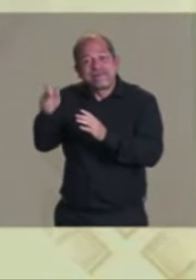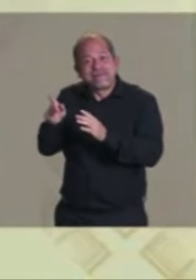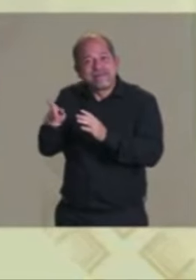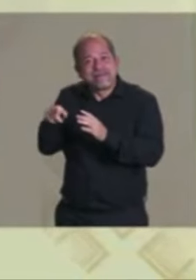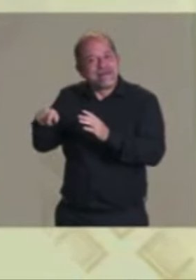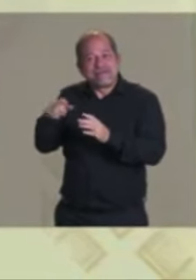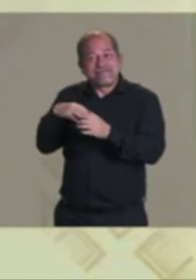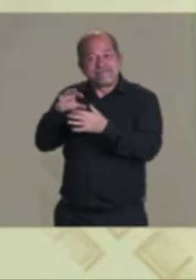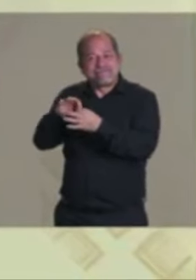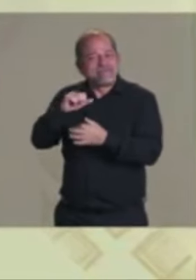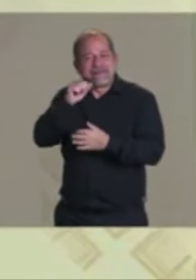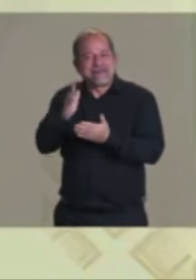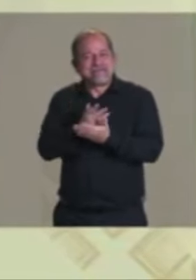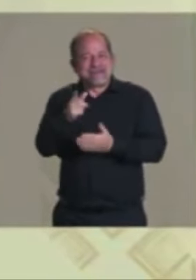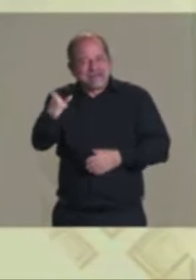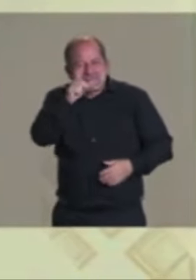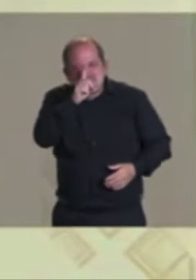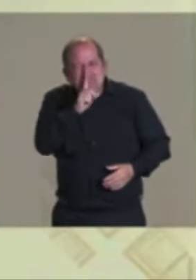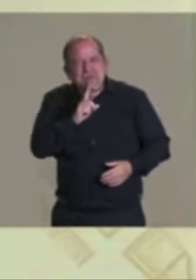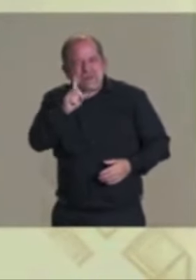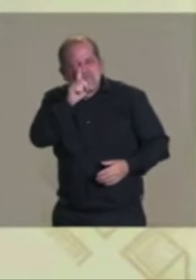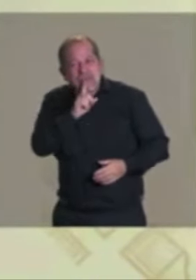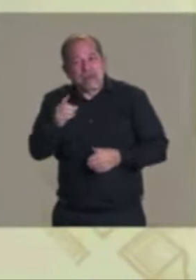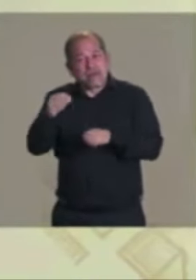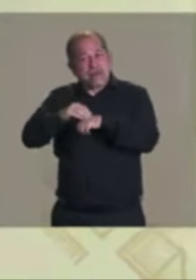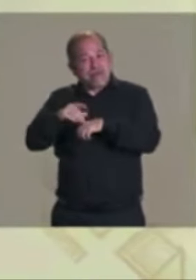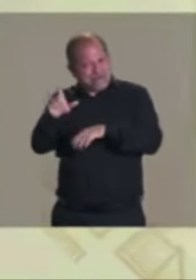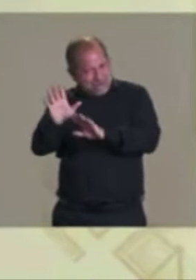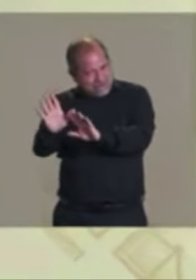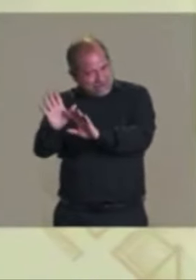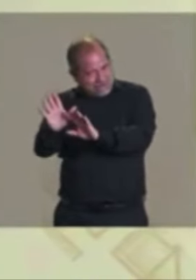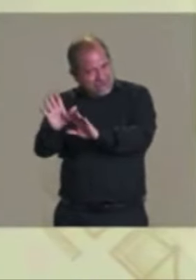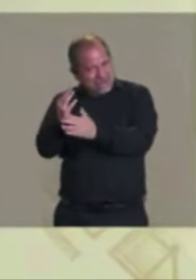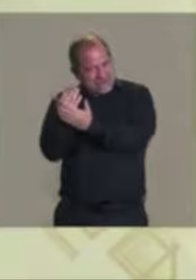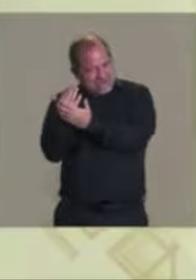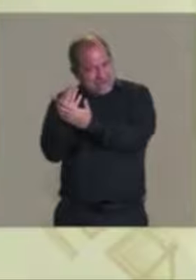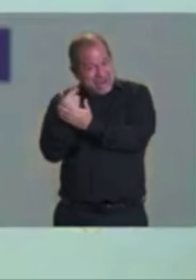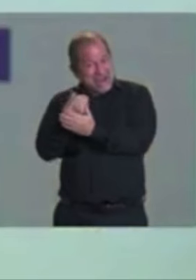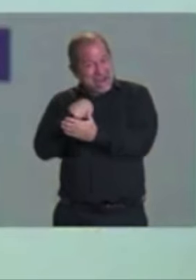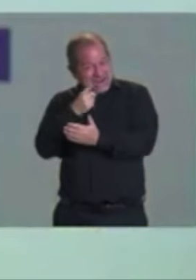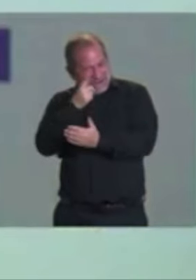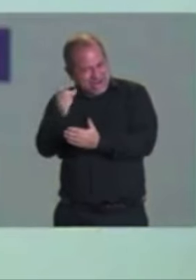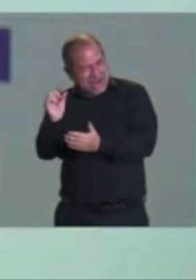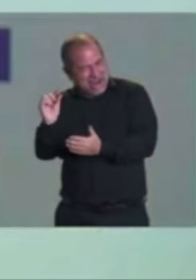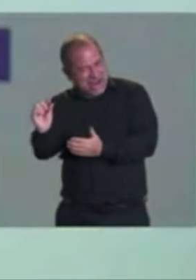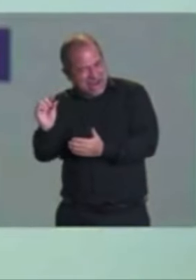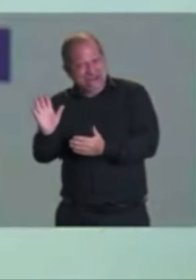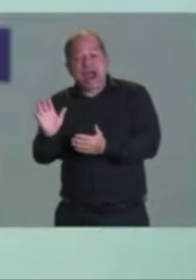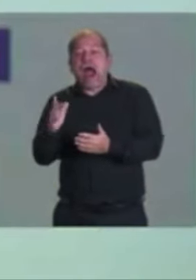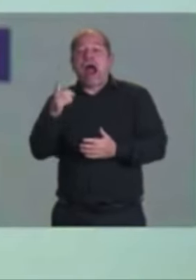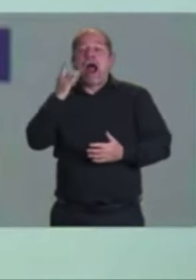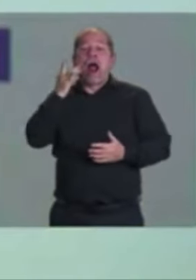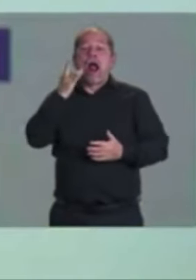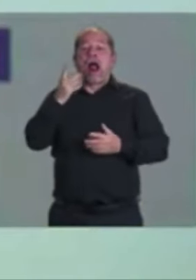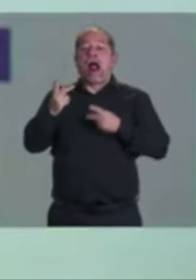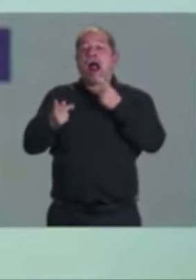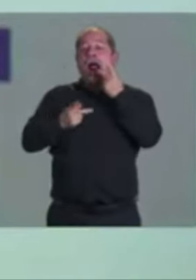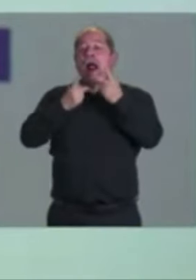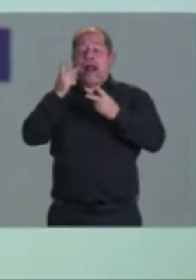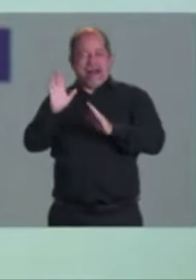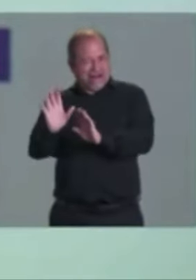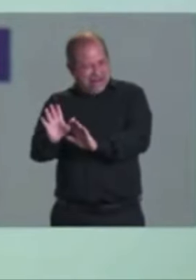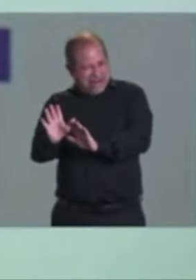miente, pero ahorita vas a ver qué te voy a decir. ¿Qué presumes? ¿Qué presumes? Hay 47 millones